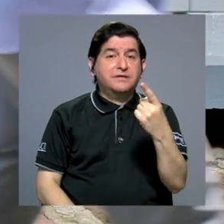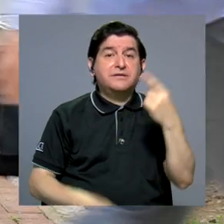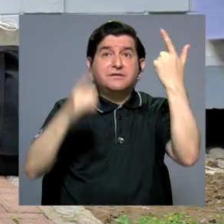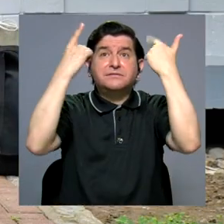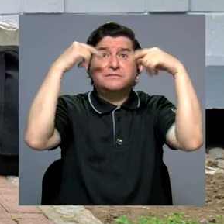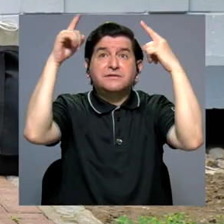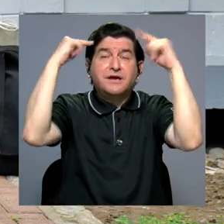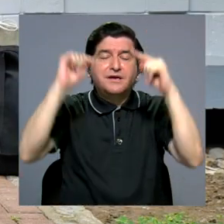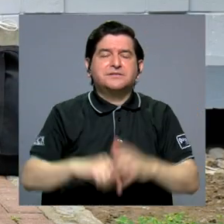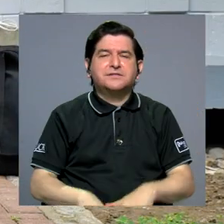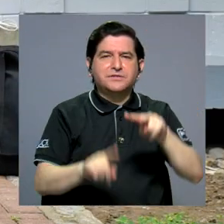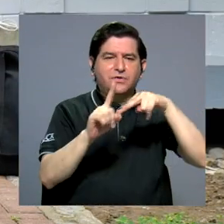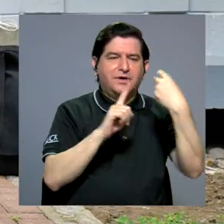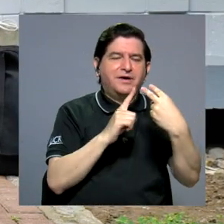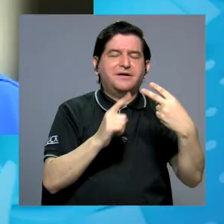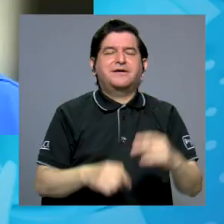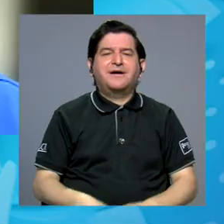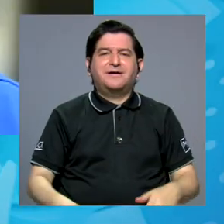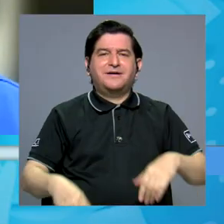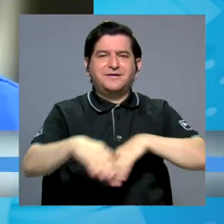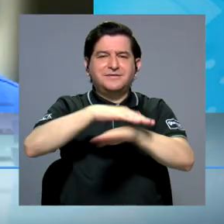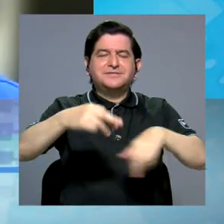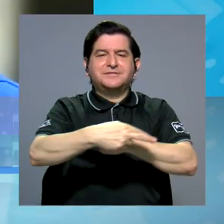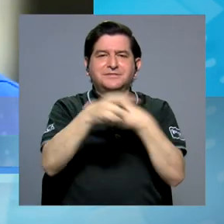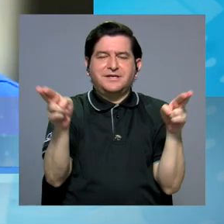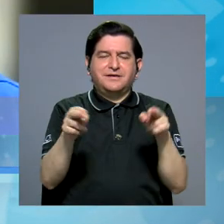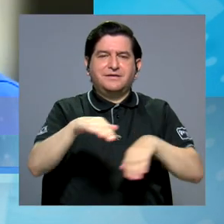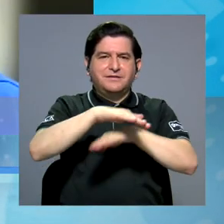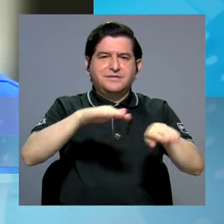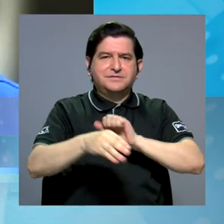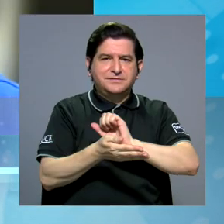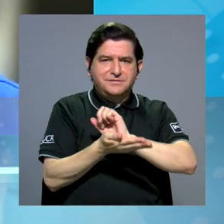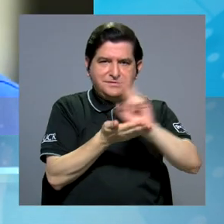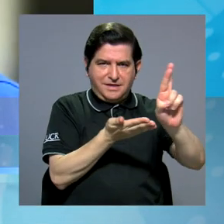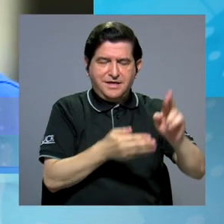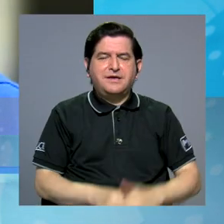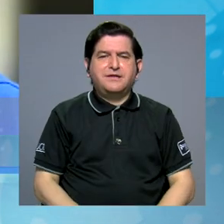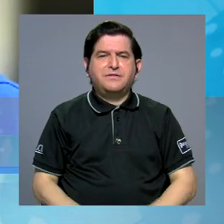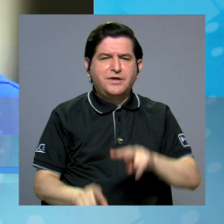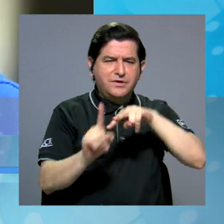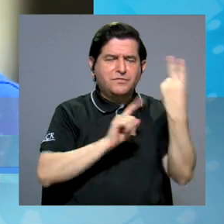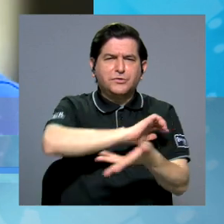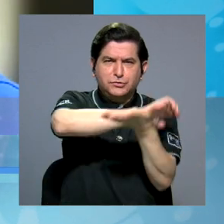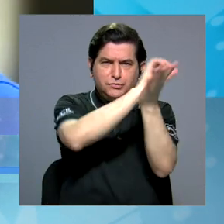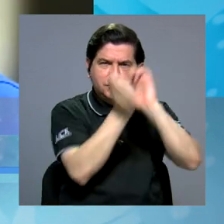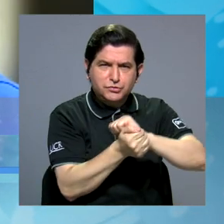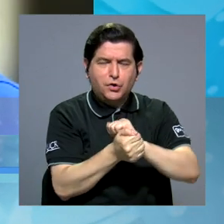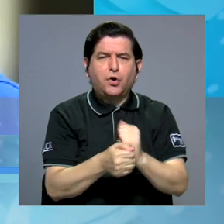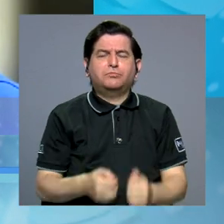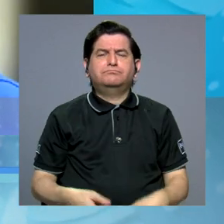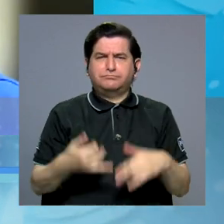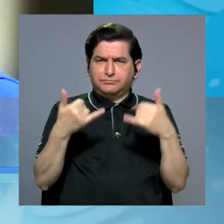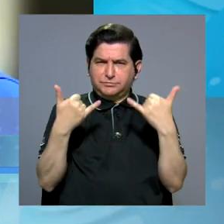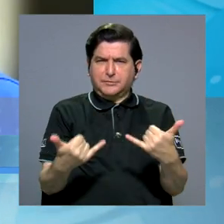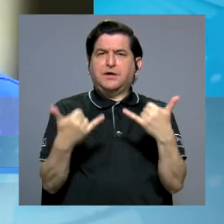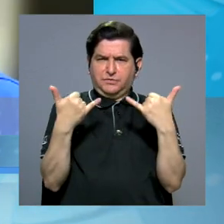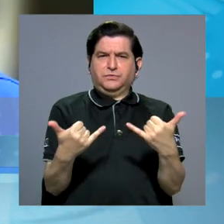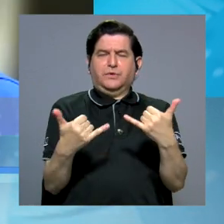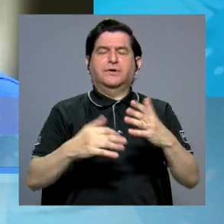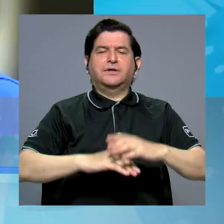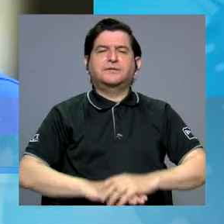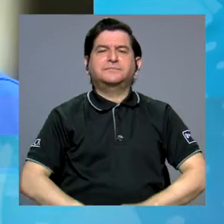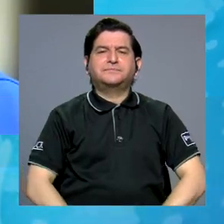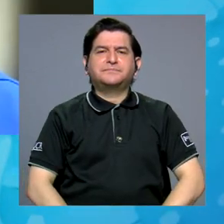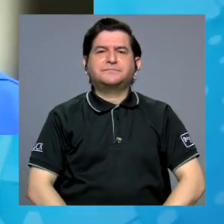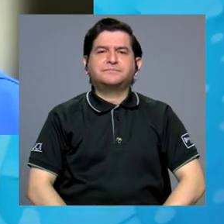el éxito a la visión de las sedes regionales. La sede de Occidente tiene una visión transformadora, una visión actualizada, que